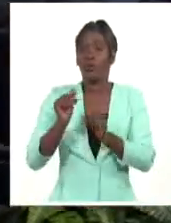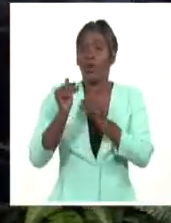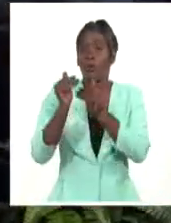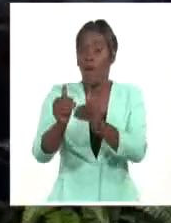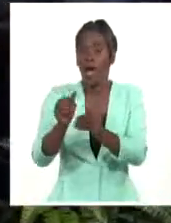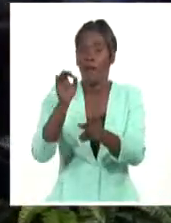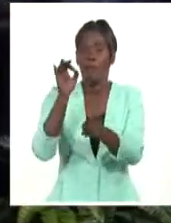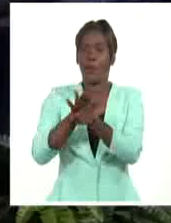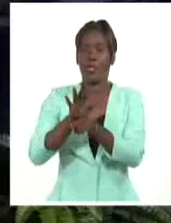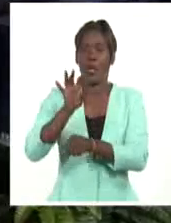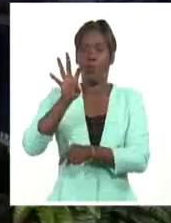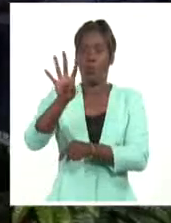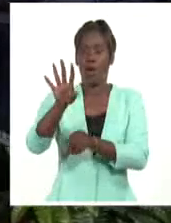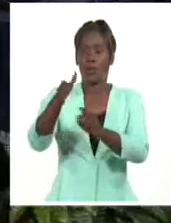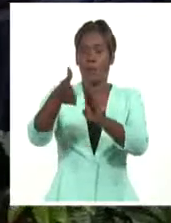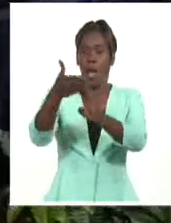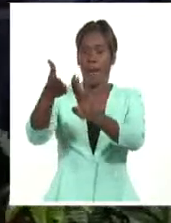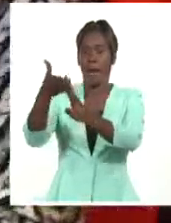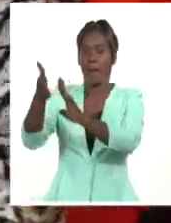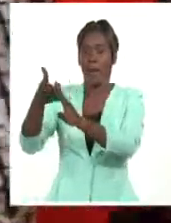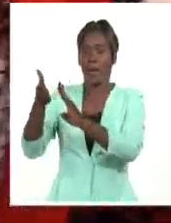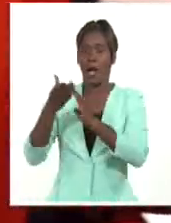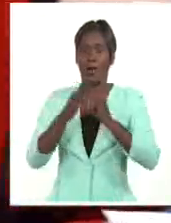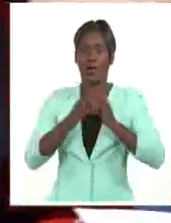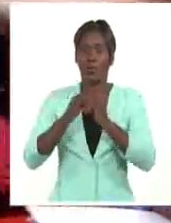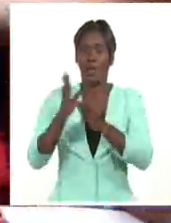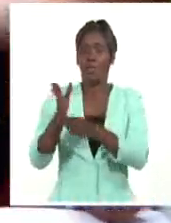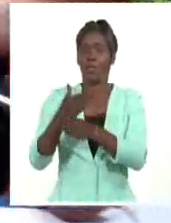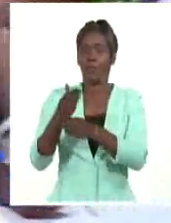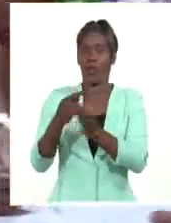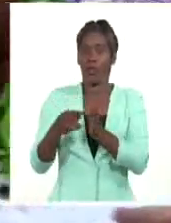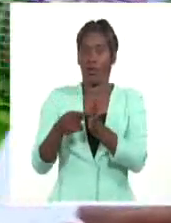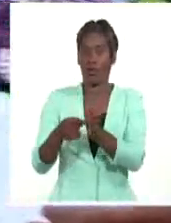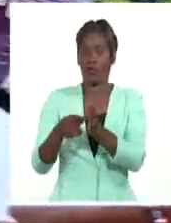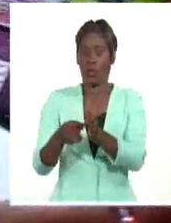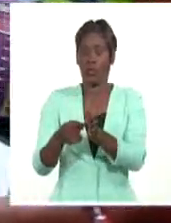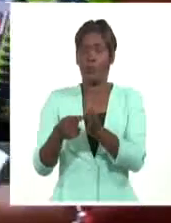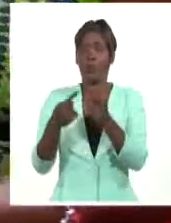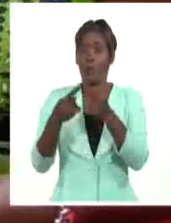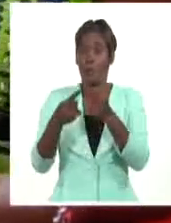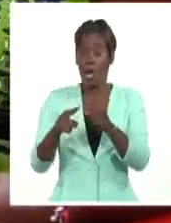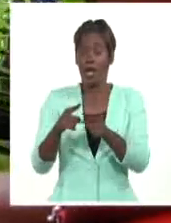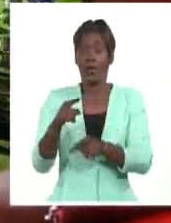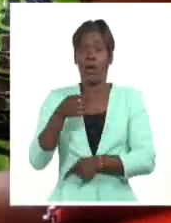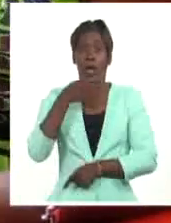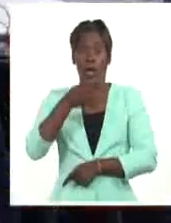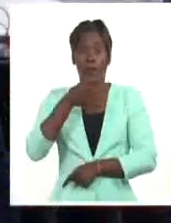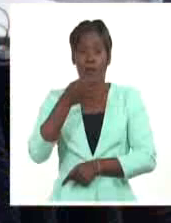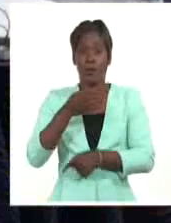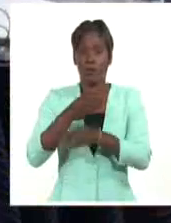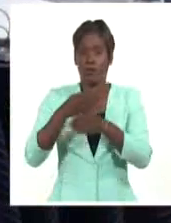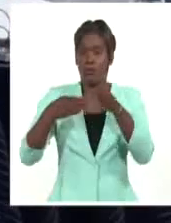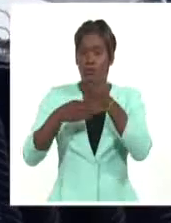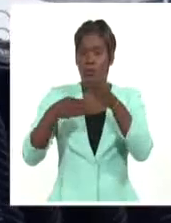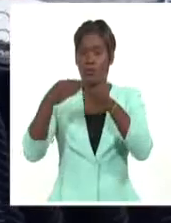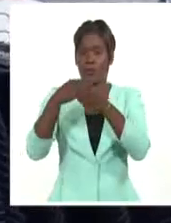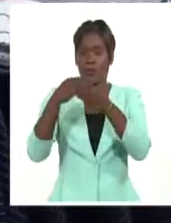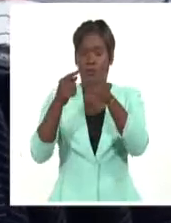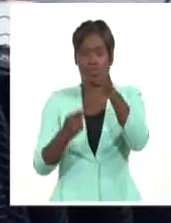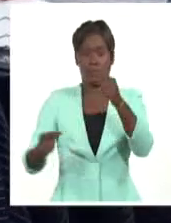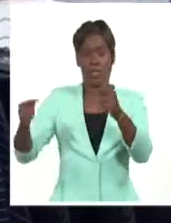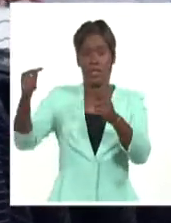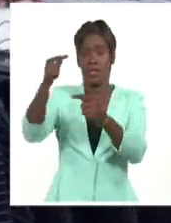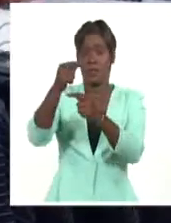transformación. Al respecto, indicó que junto a la reparación de viales e infraestructura se priorice la vivienda, una de las